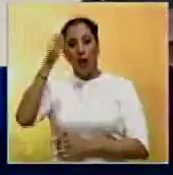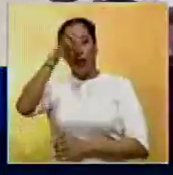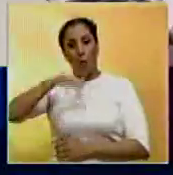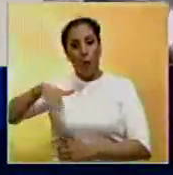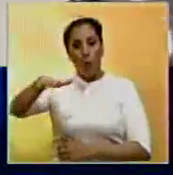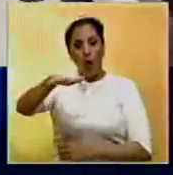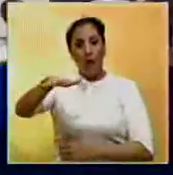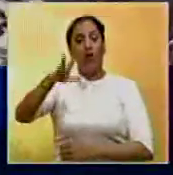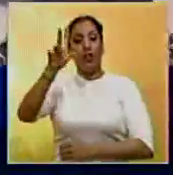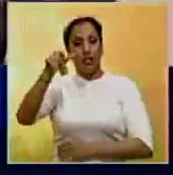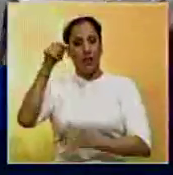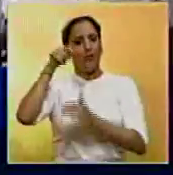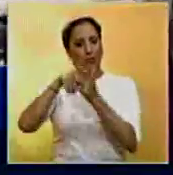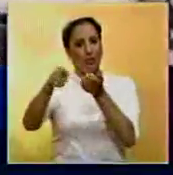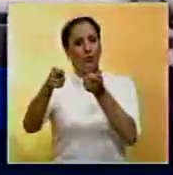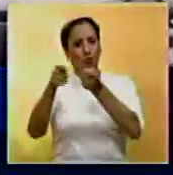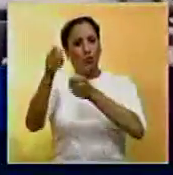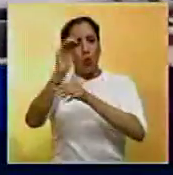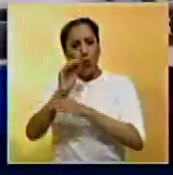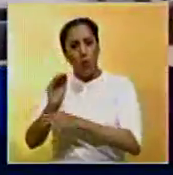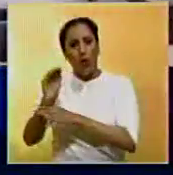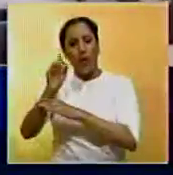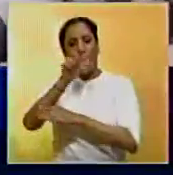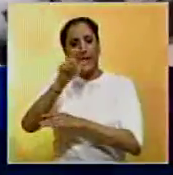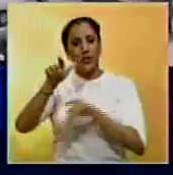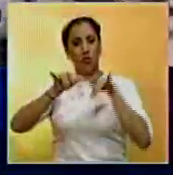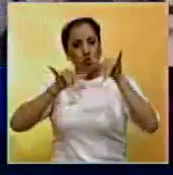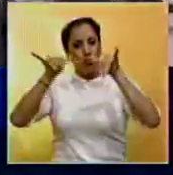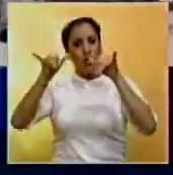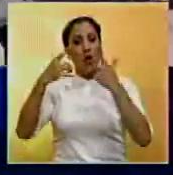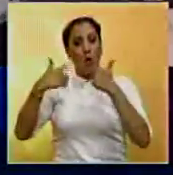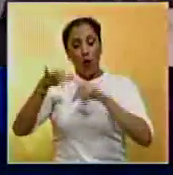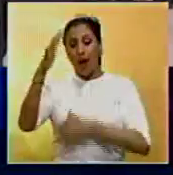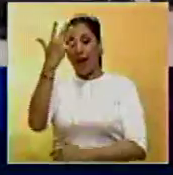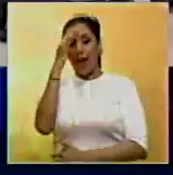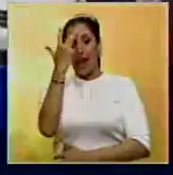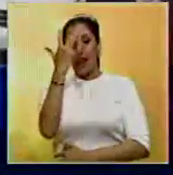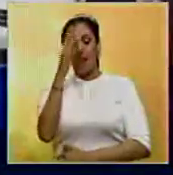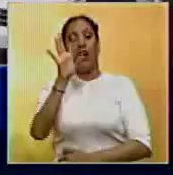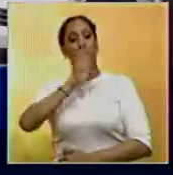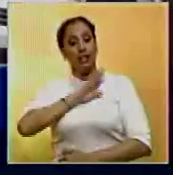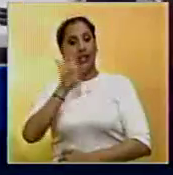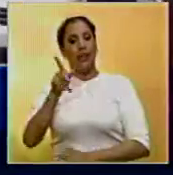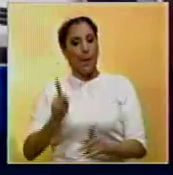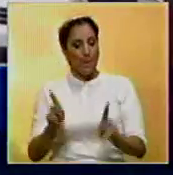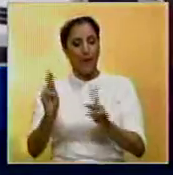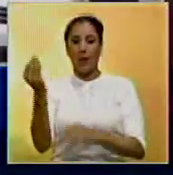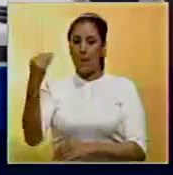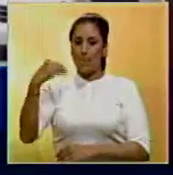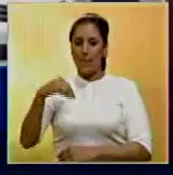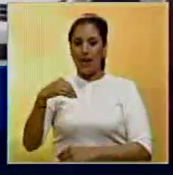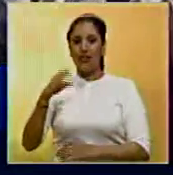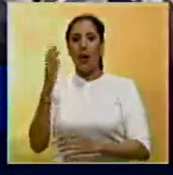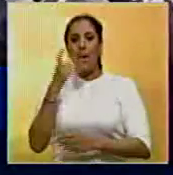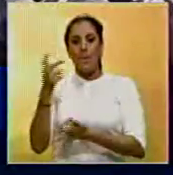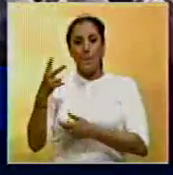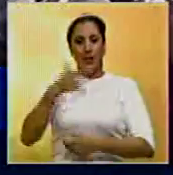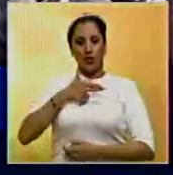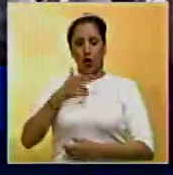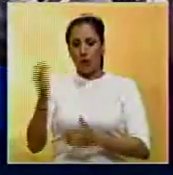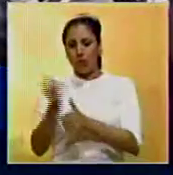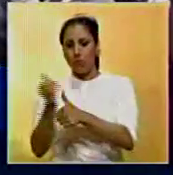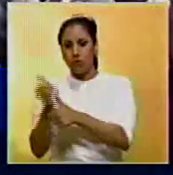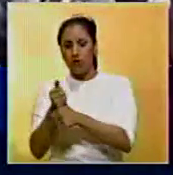se pudo profundizar las medidas de protección para los temporadistas en estos carnavales, lo cual permitió además incautar armas y